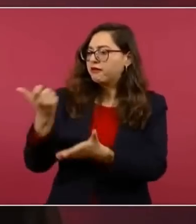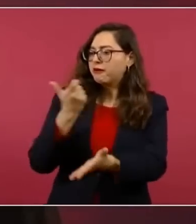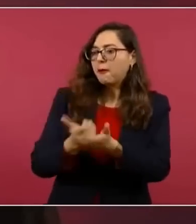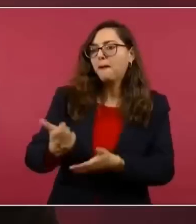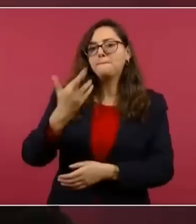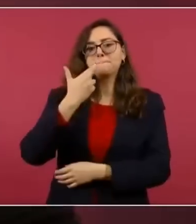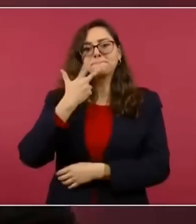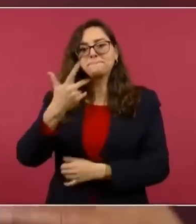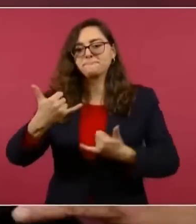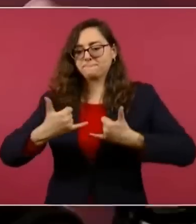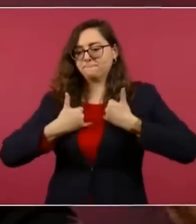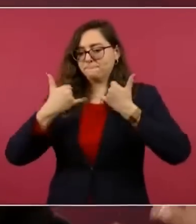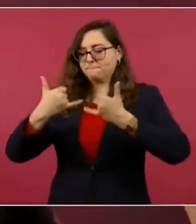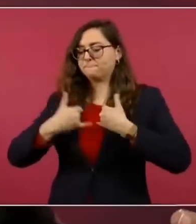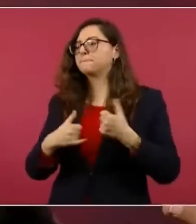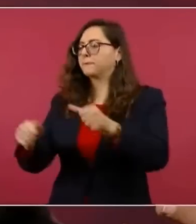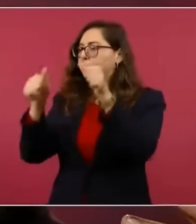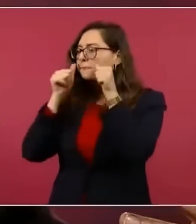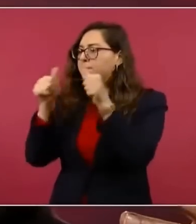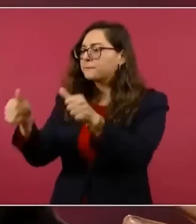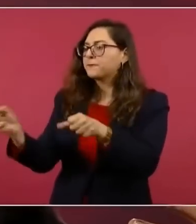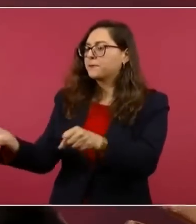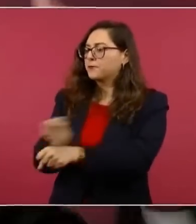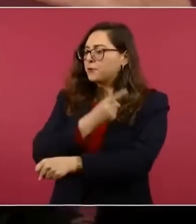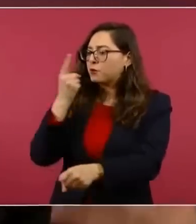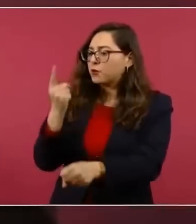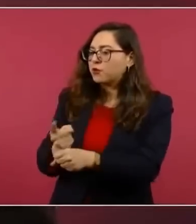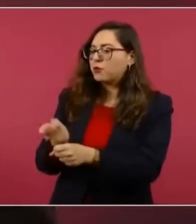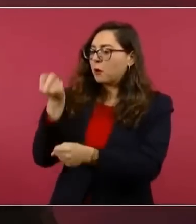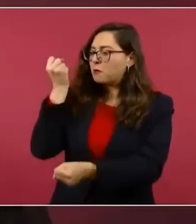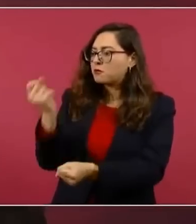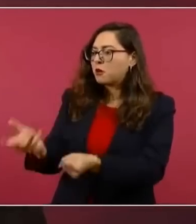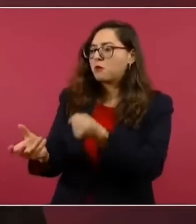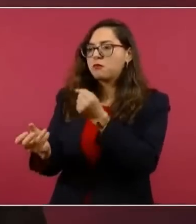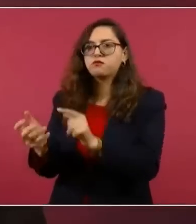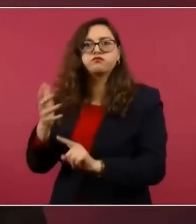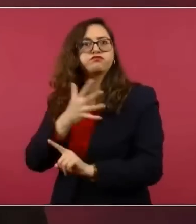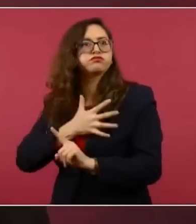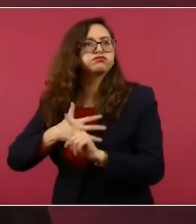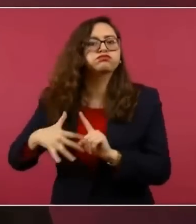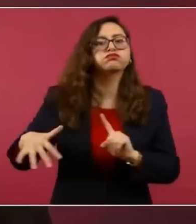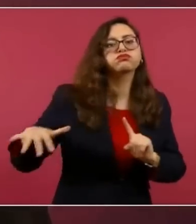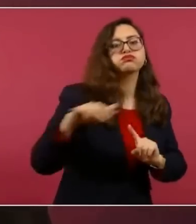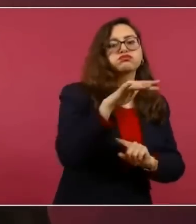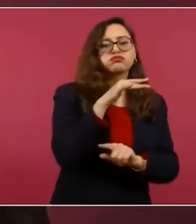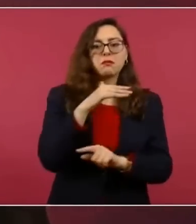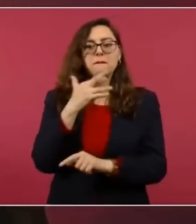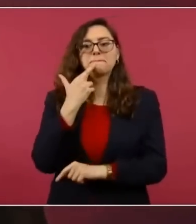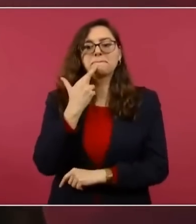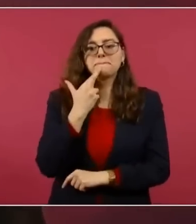en esa medida vamos a vivir en una sociedad mejor,